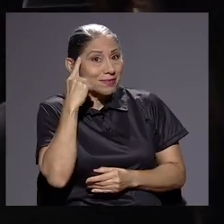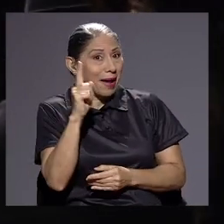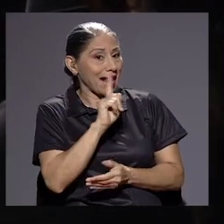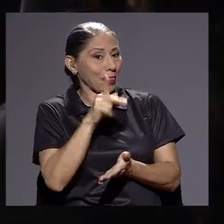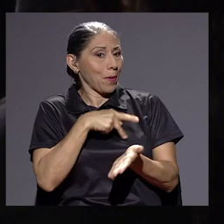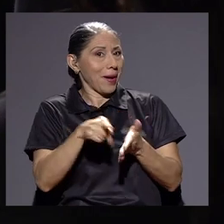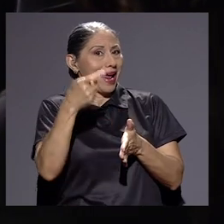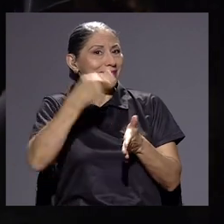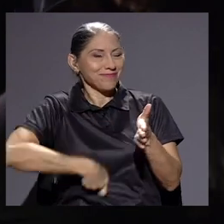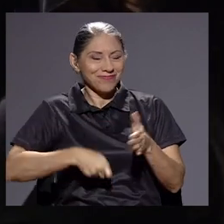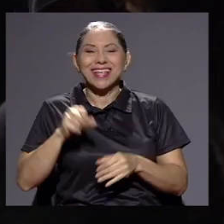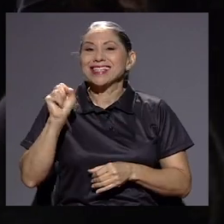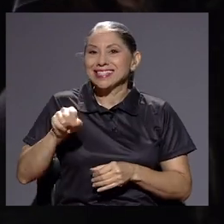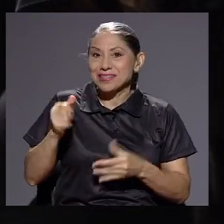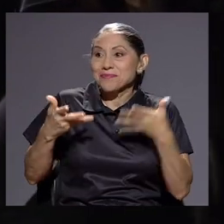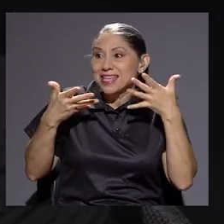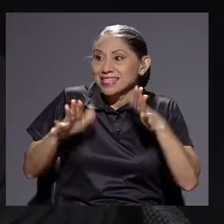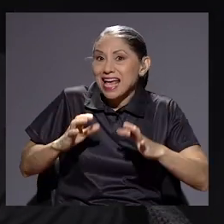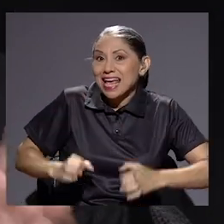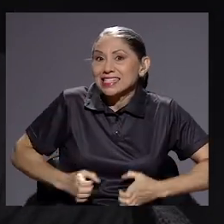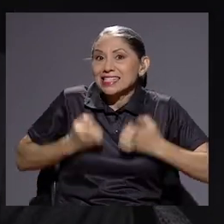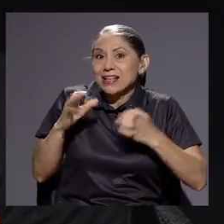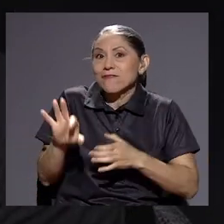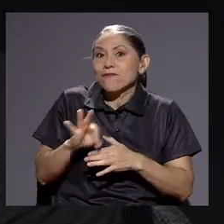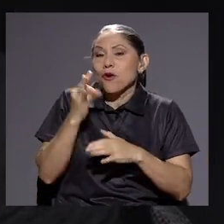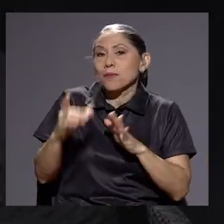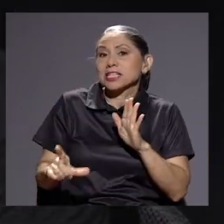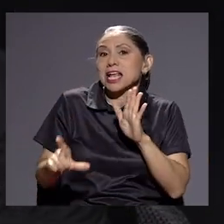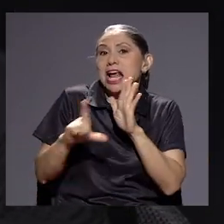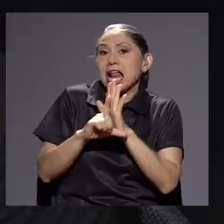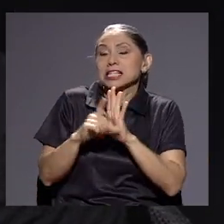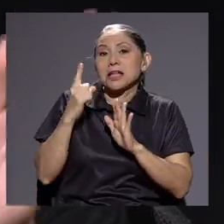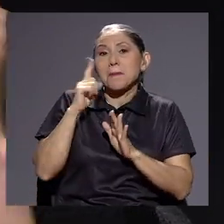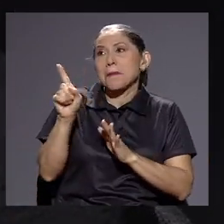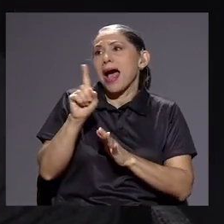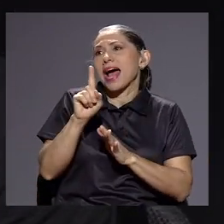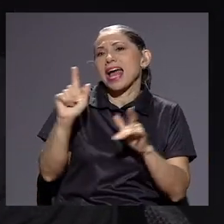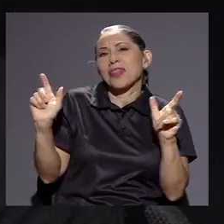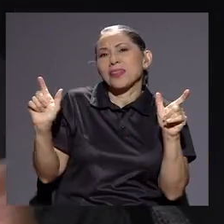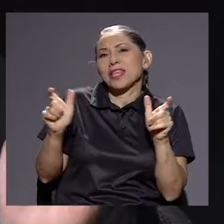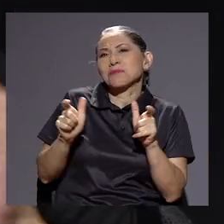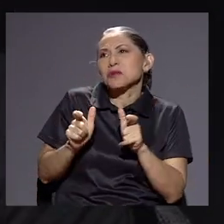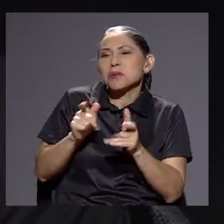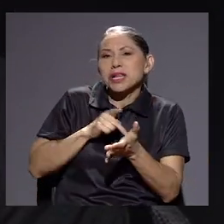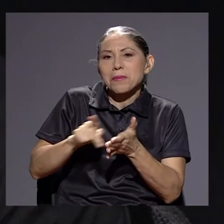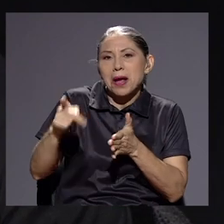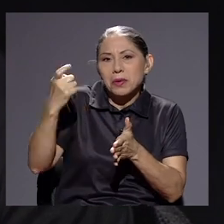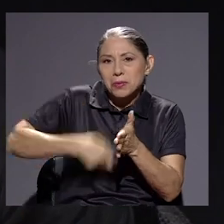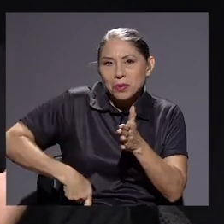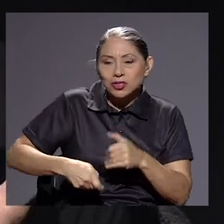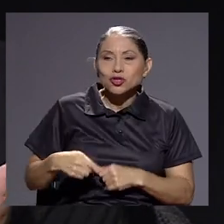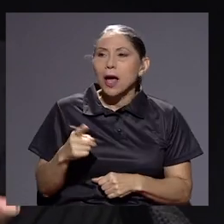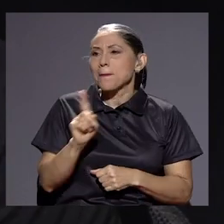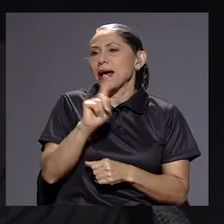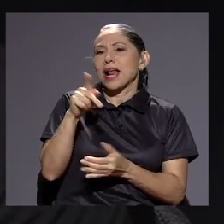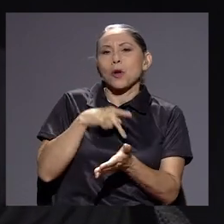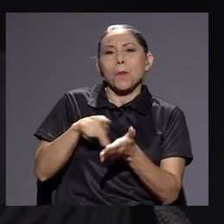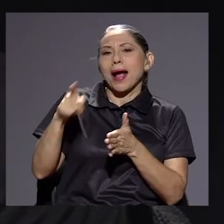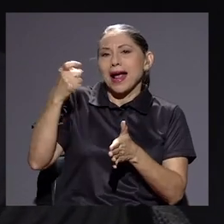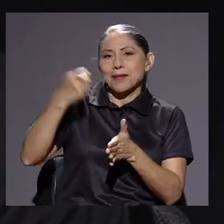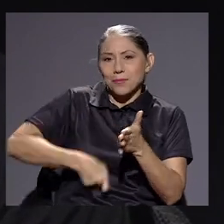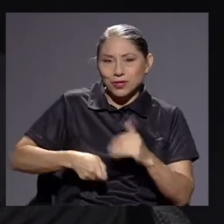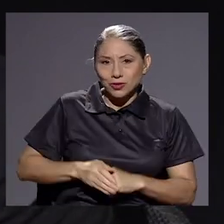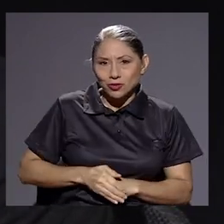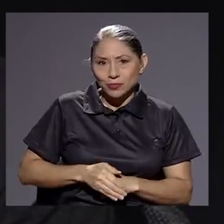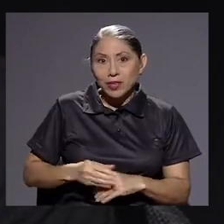es usar los portillos legales que ya existen para no pagar, para disminuir, para... Y la otra parte